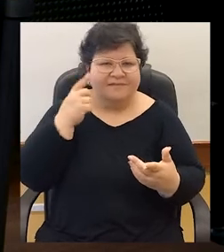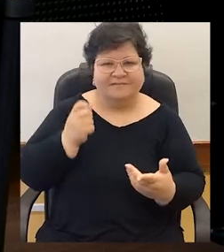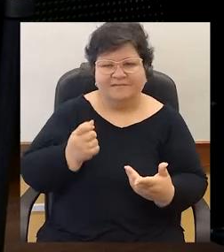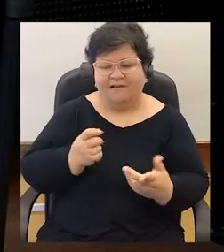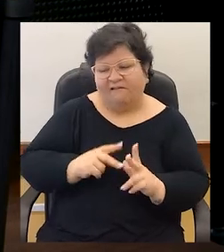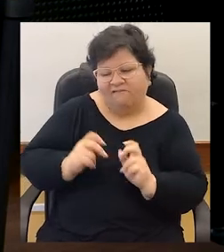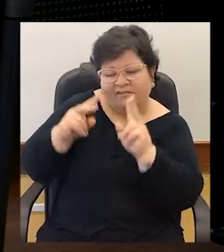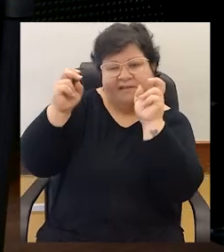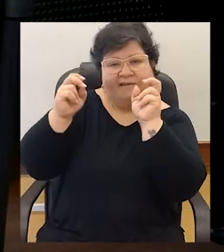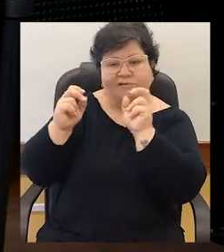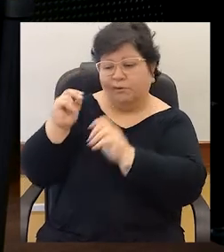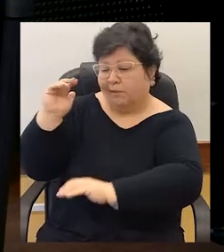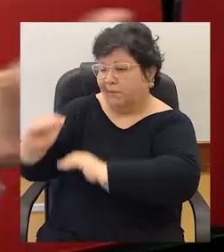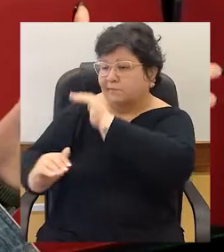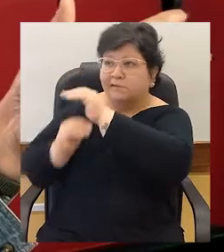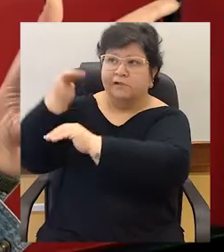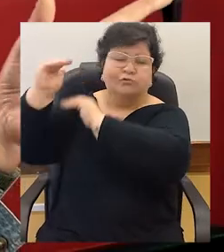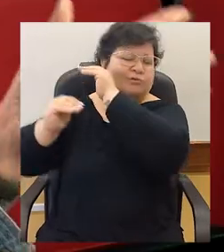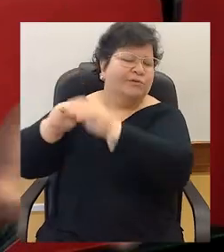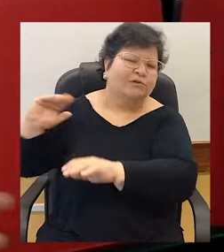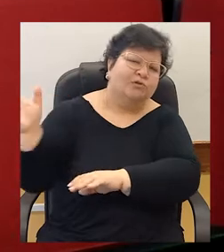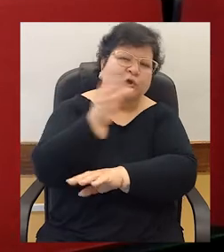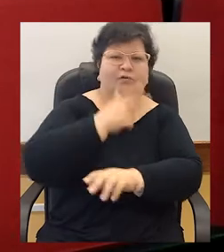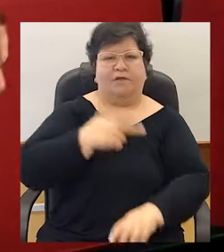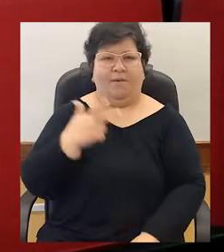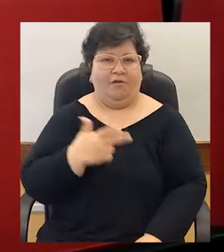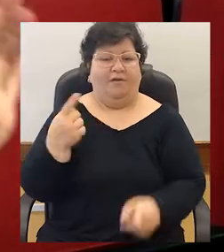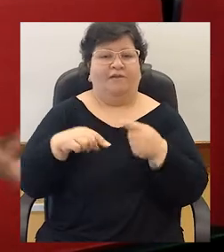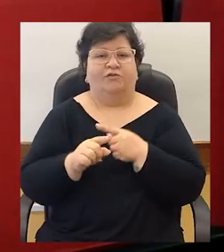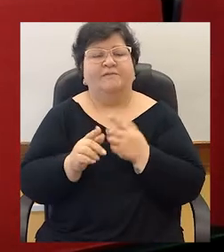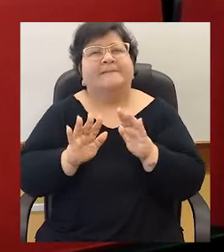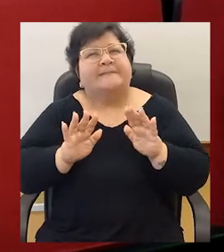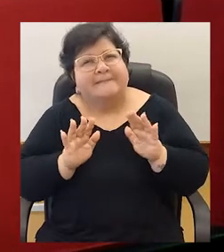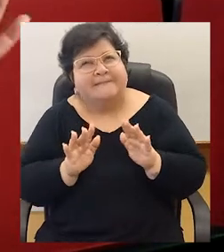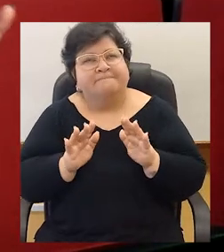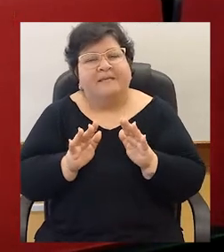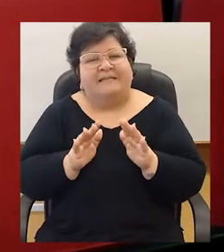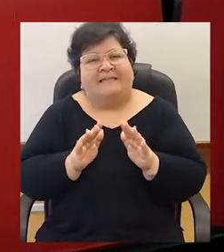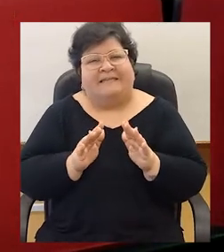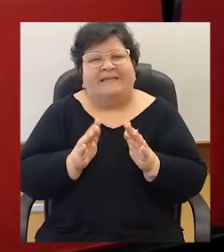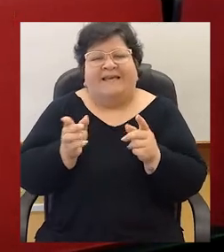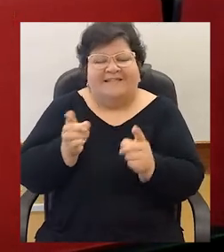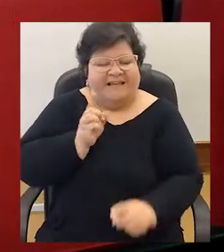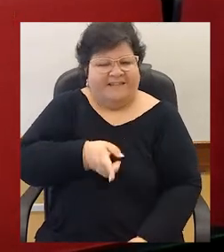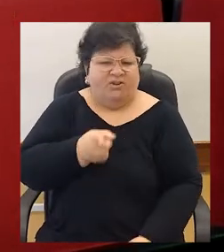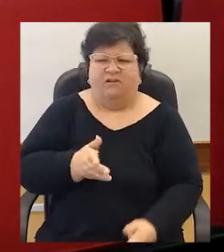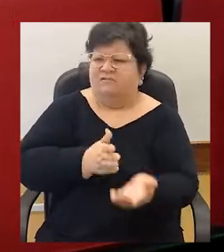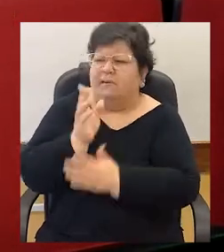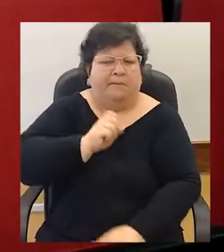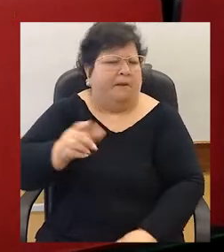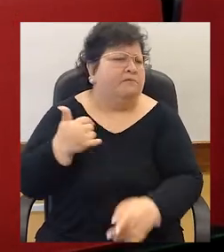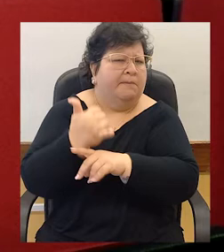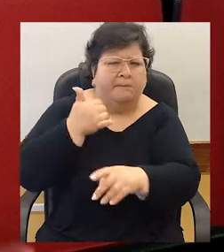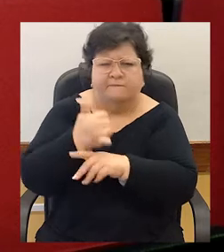normativo del desarrollo de todos los seres humanos. Entonces hay que, tal vez, sacarle un poco ese peso de que la toma de decisiones de los